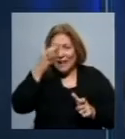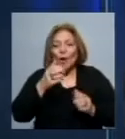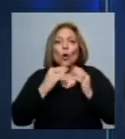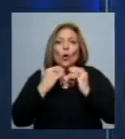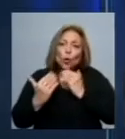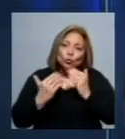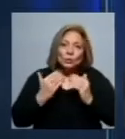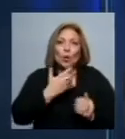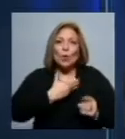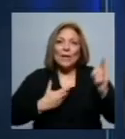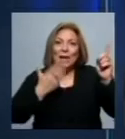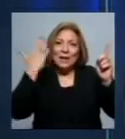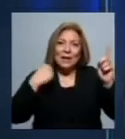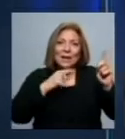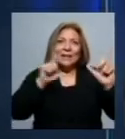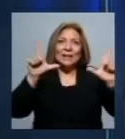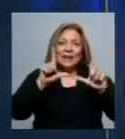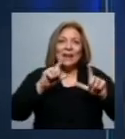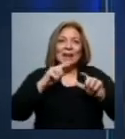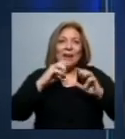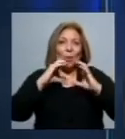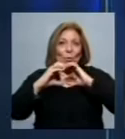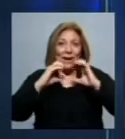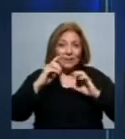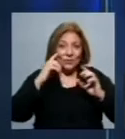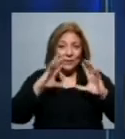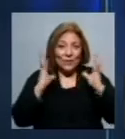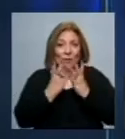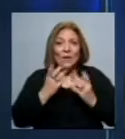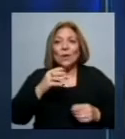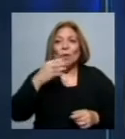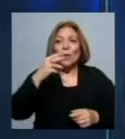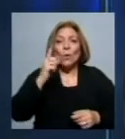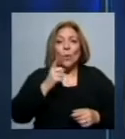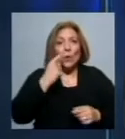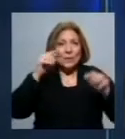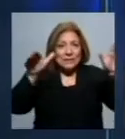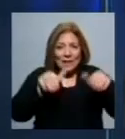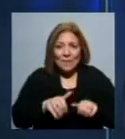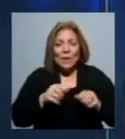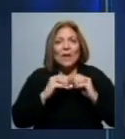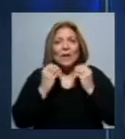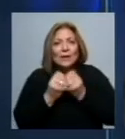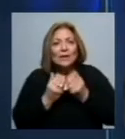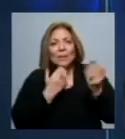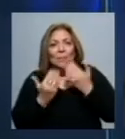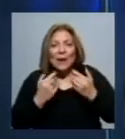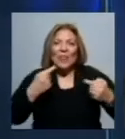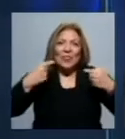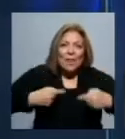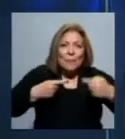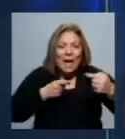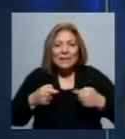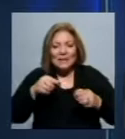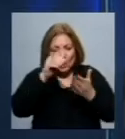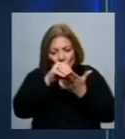gobierno, en aquel momento, la Dirección Nacional de Telecomunicaciones, que estaba al frente de Gustavo Gómez, llama un comité técnico consultivo para debatir los